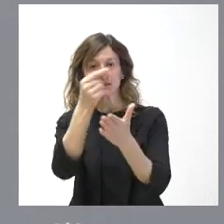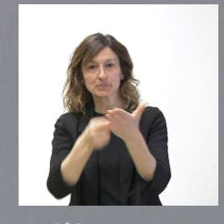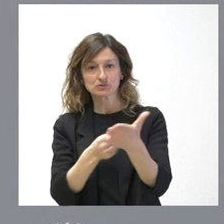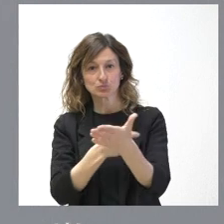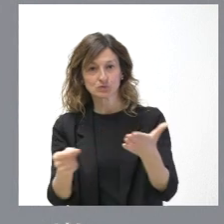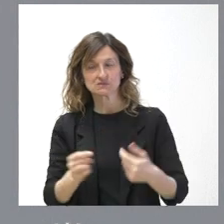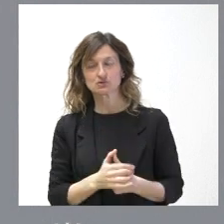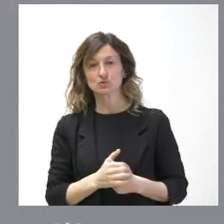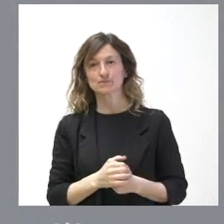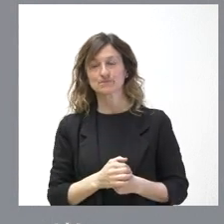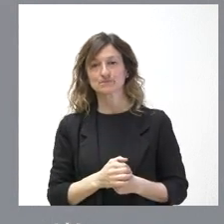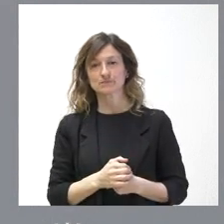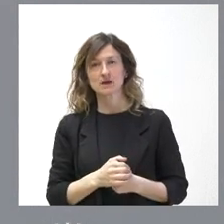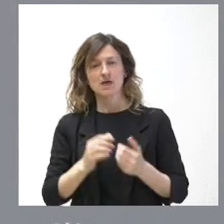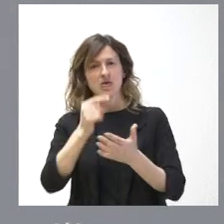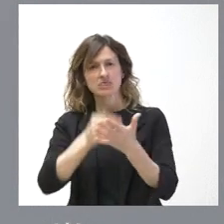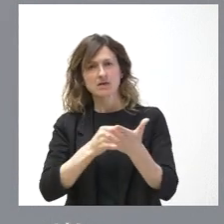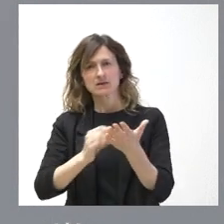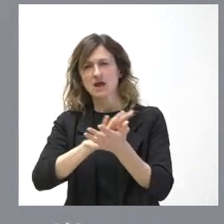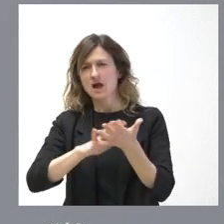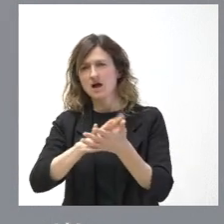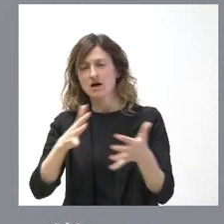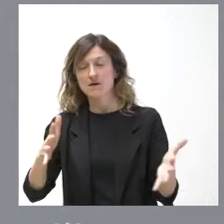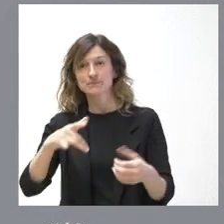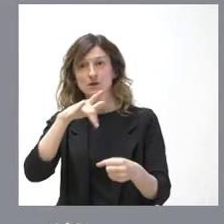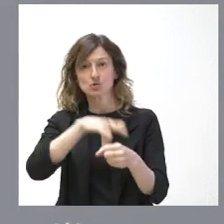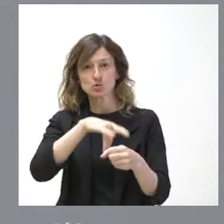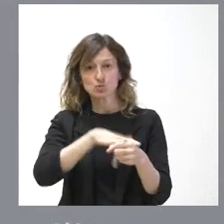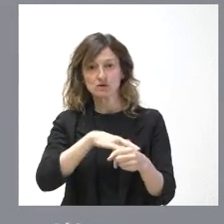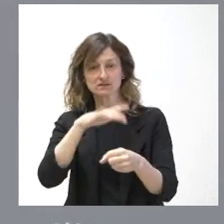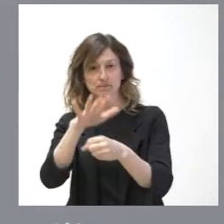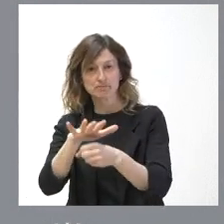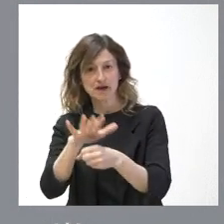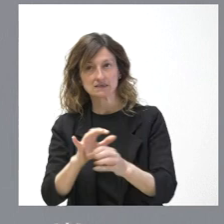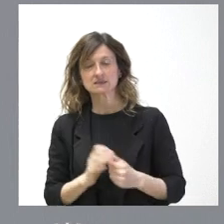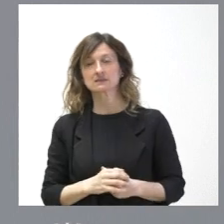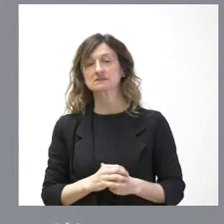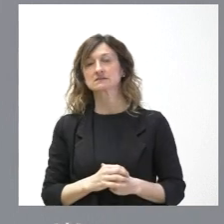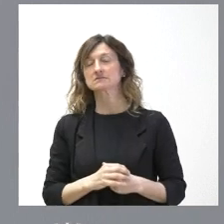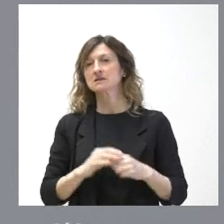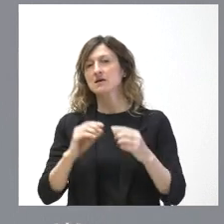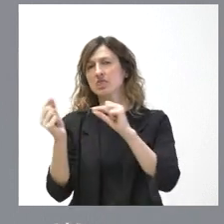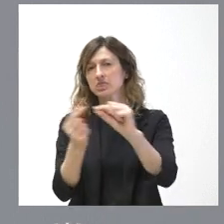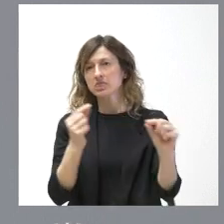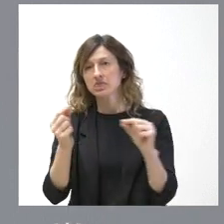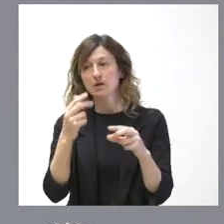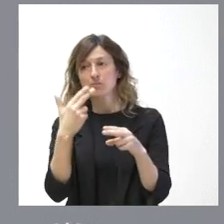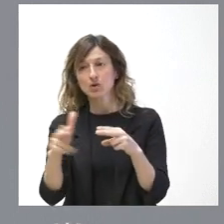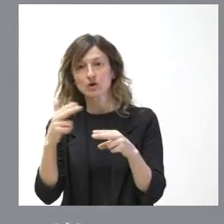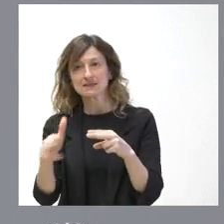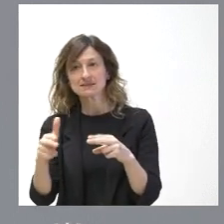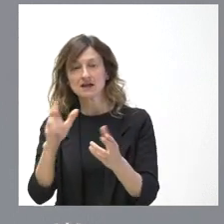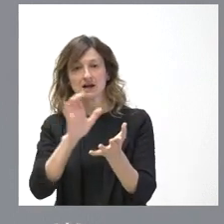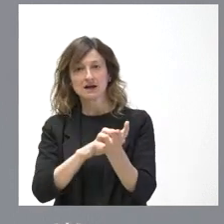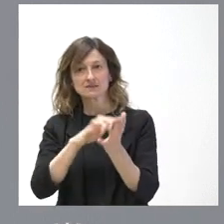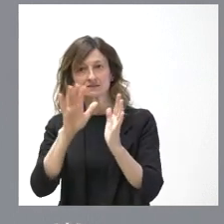Hemos debatido ampliamente el lunes y el martes sobre la política de la comunidad, sobre